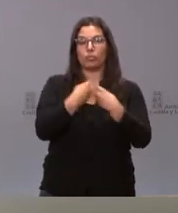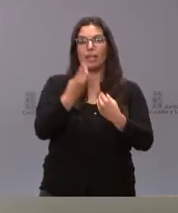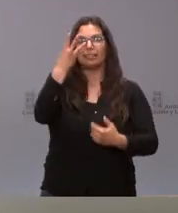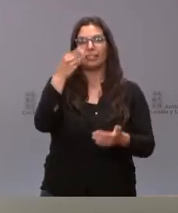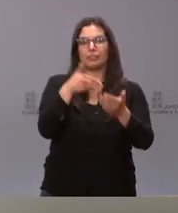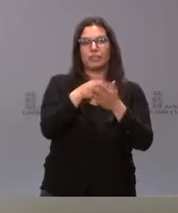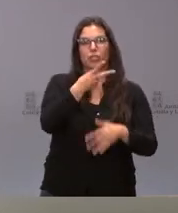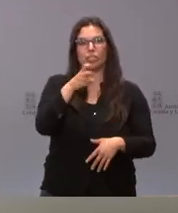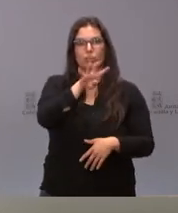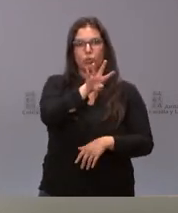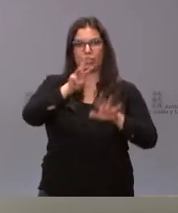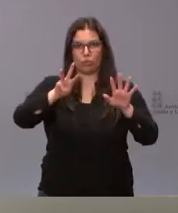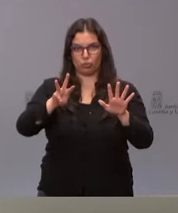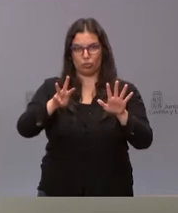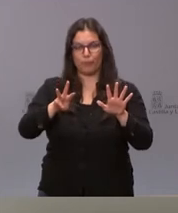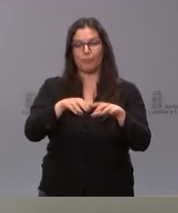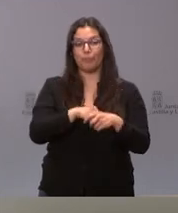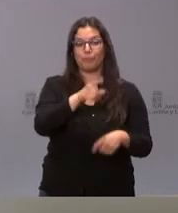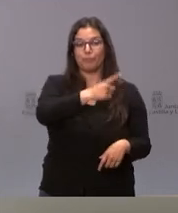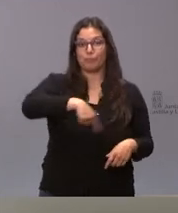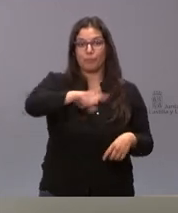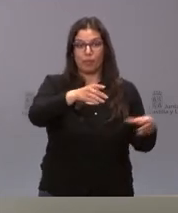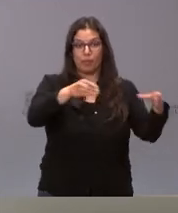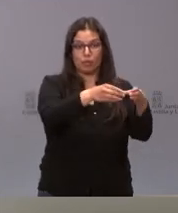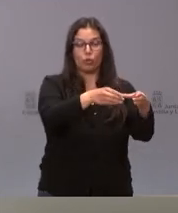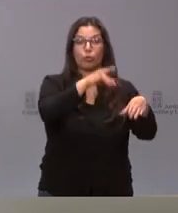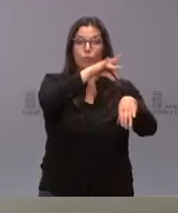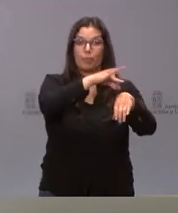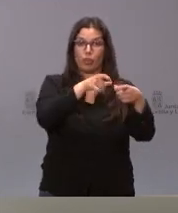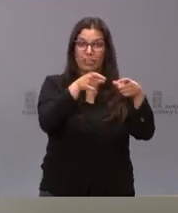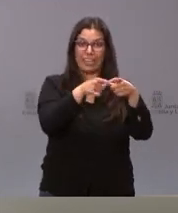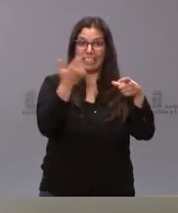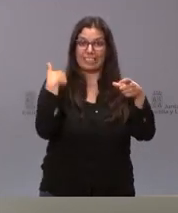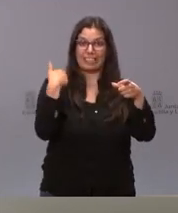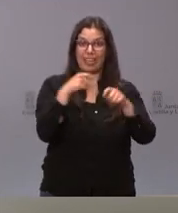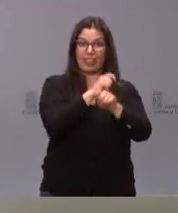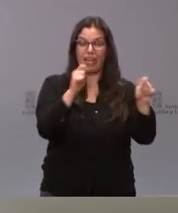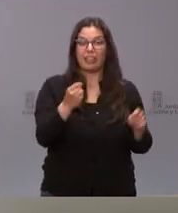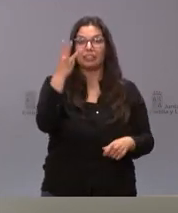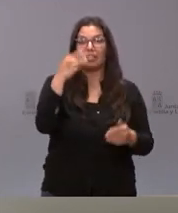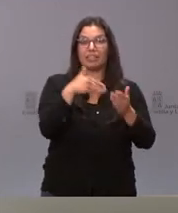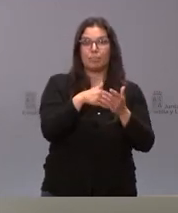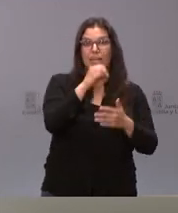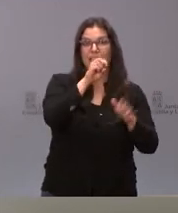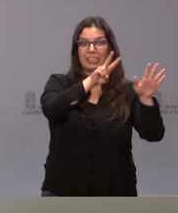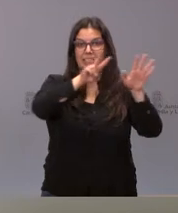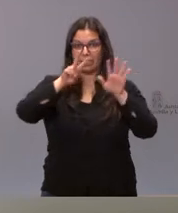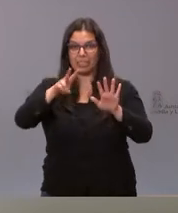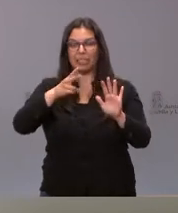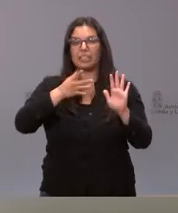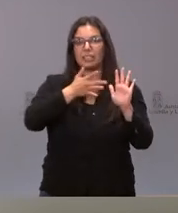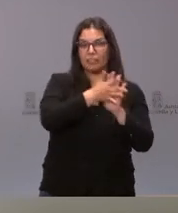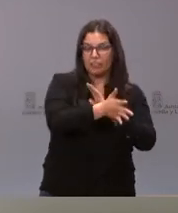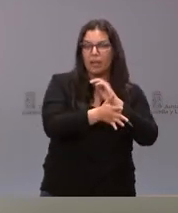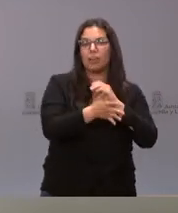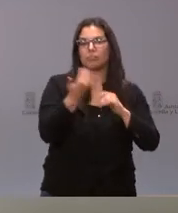.248 de ellas tienen ya la tarjeta sanitaria 3.077 y por tanto se benefician